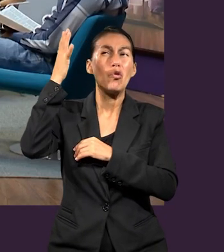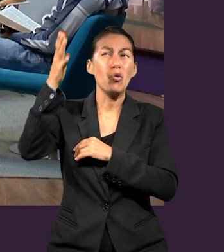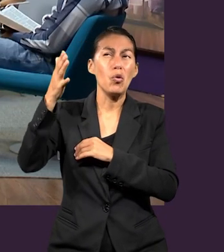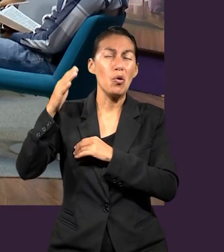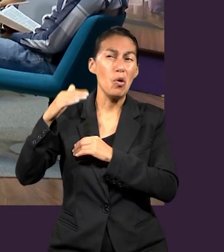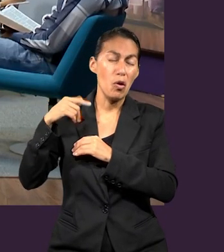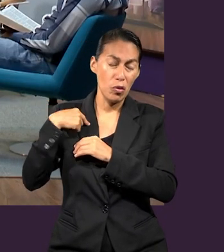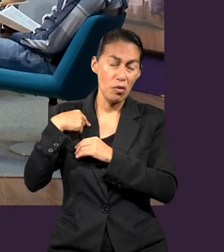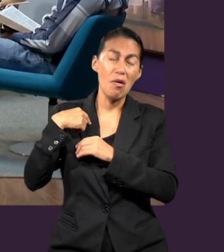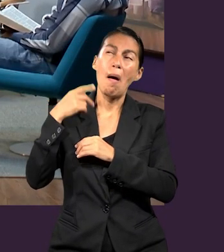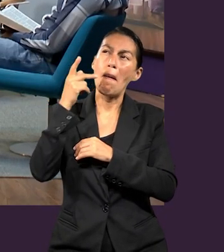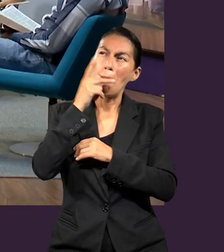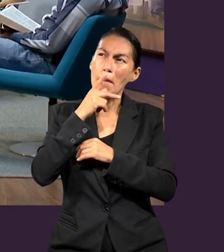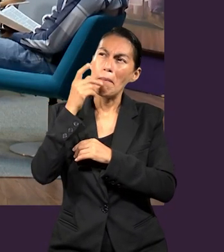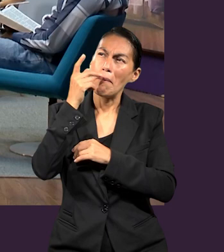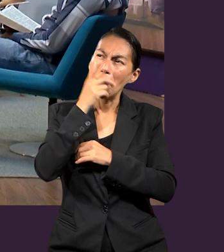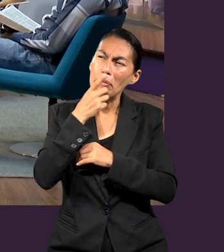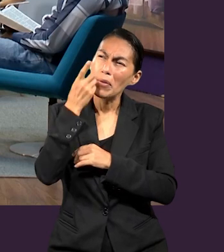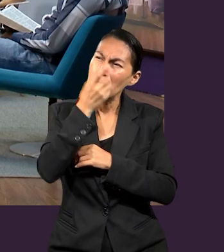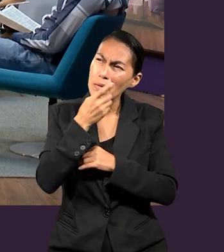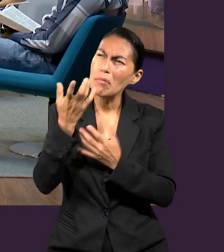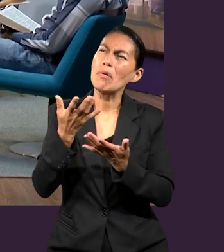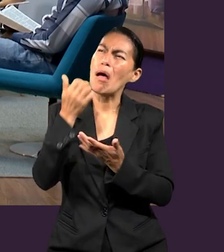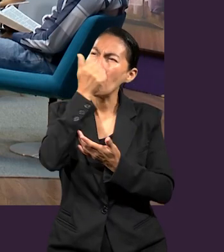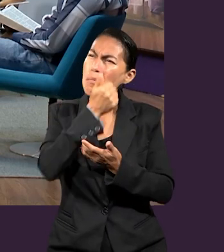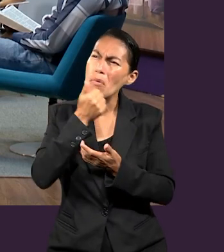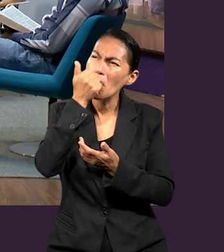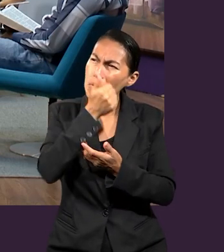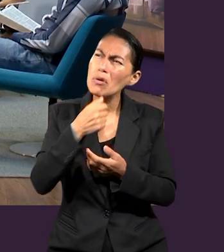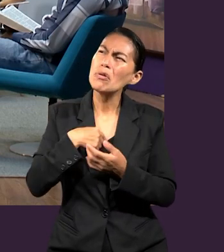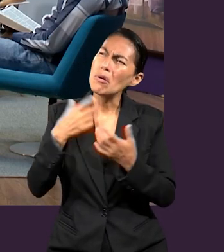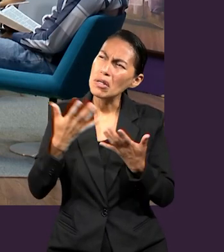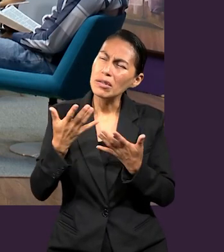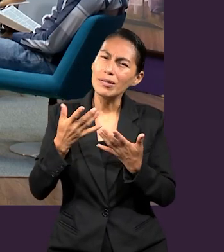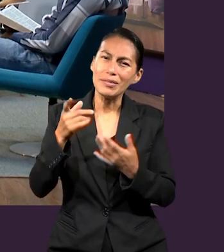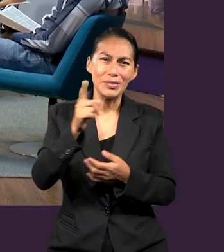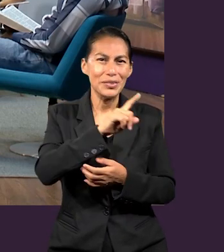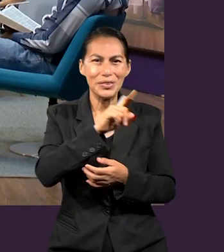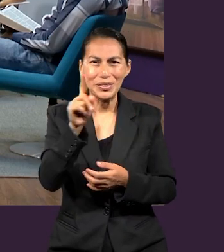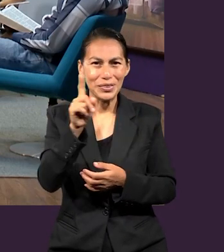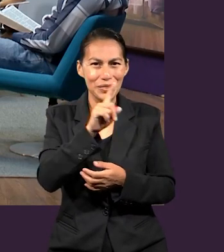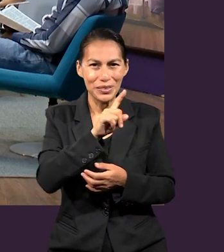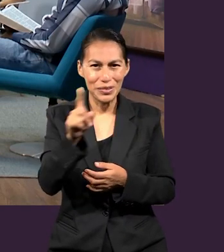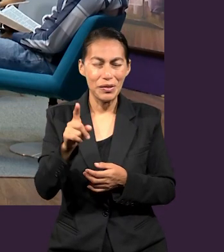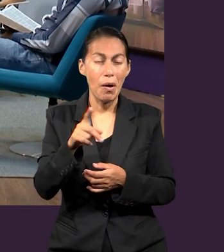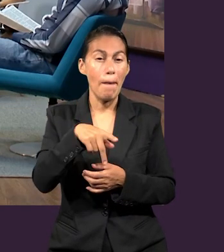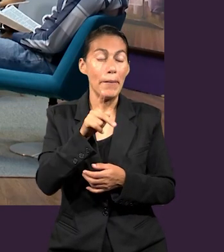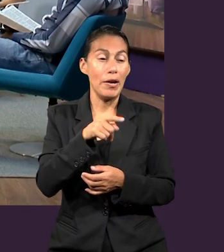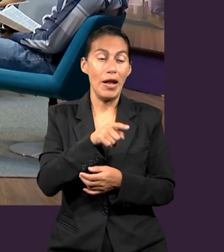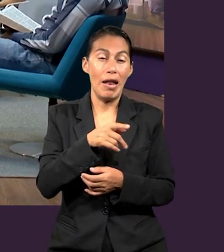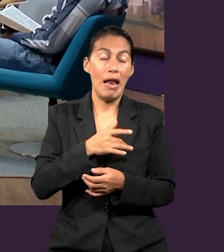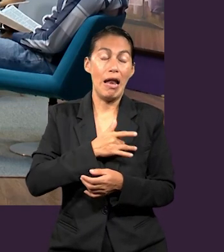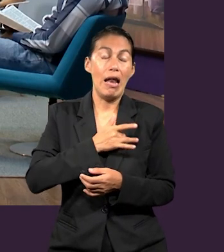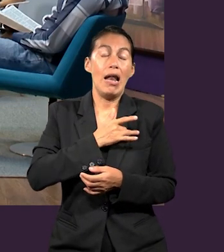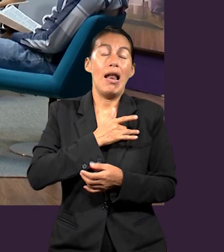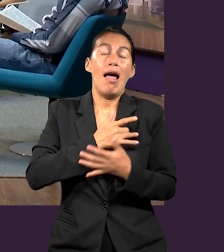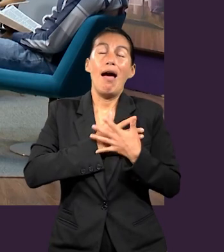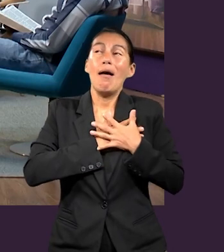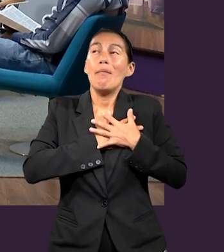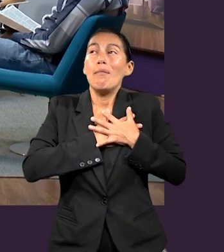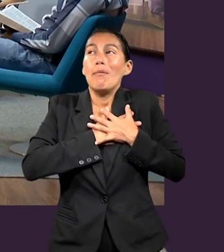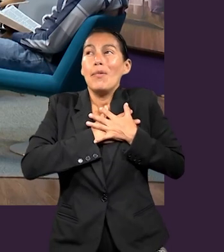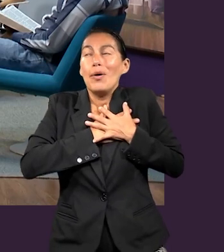el amor que él tenía para con Jesús, como menciona, lo llevó a decidir entregar su vida